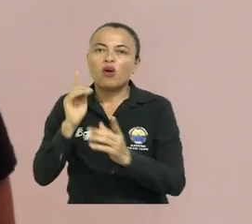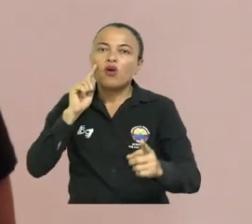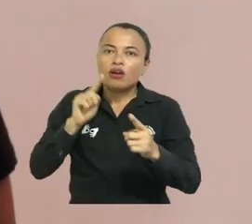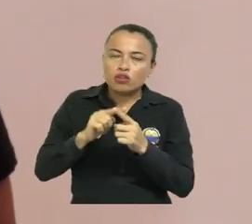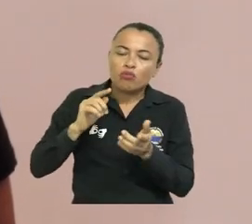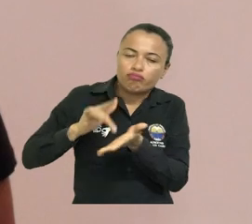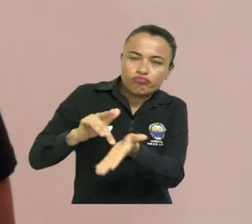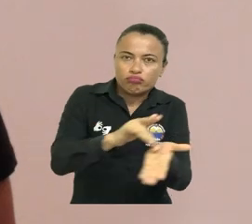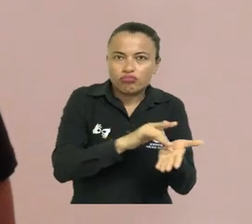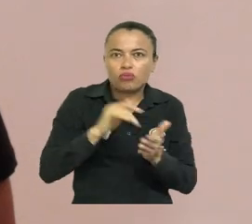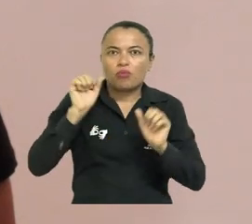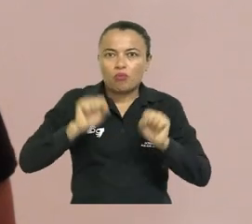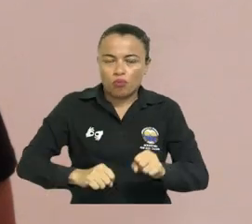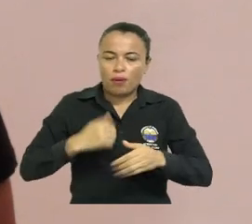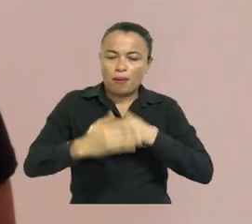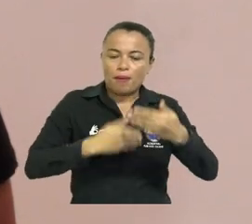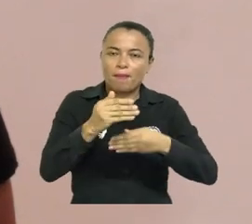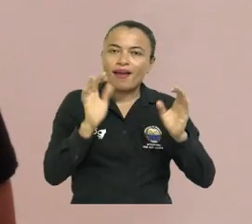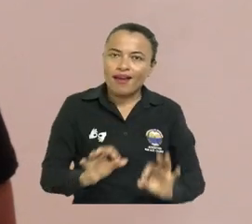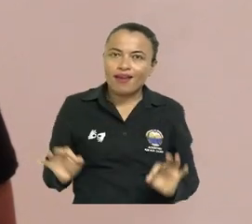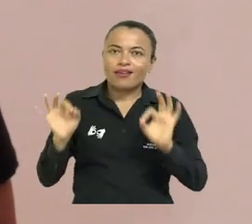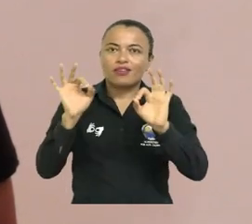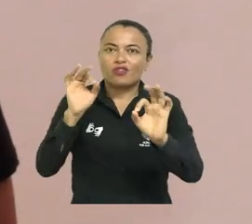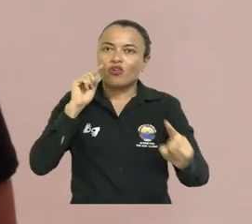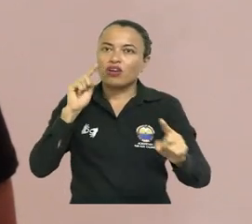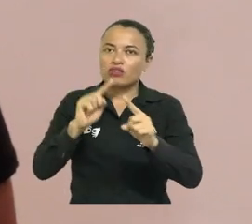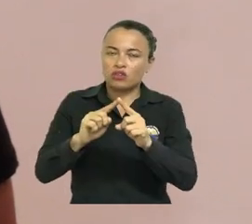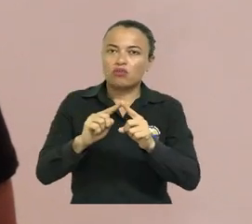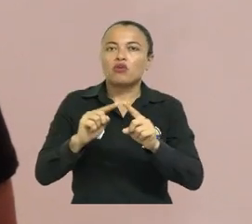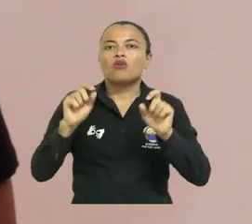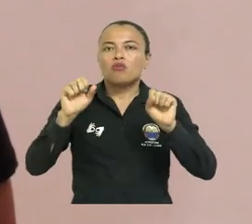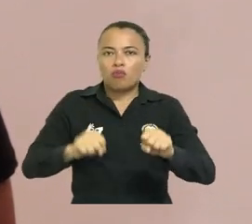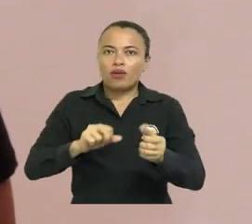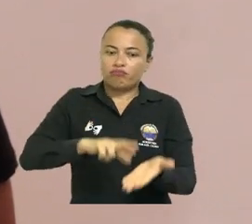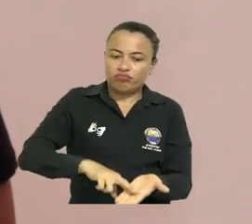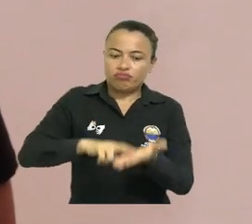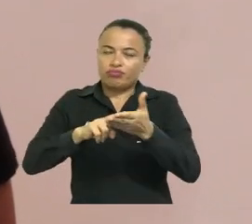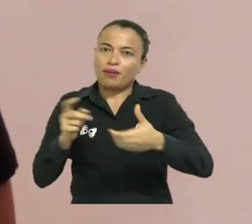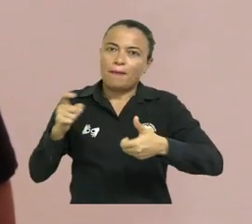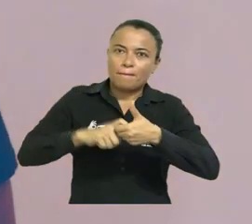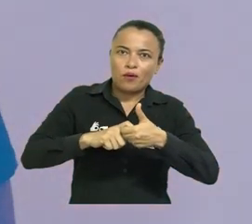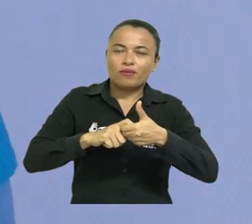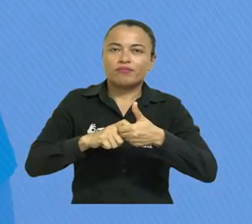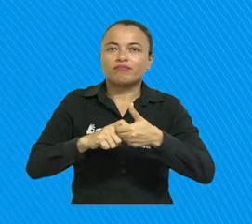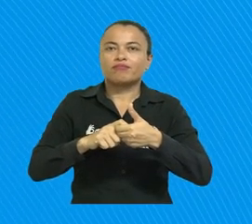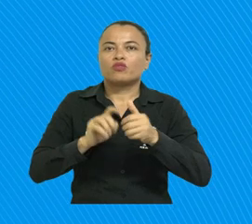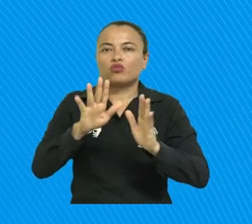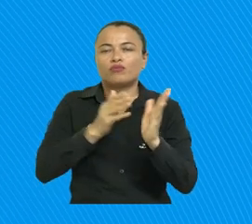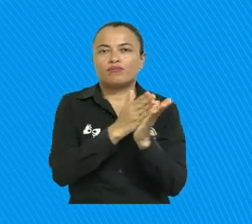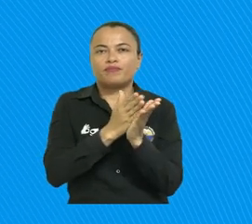participar en el proceso de acreditación con el objetivo de lograr la renovación del registro calificado del programa.